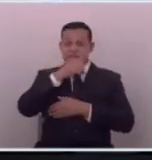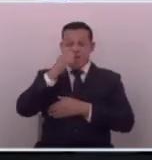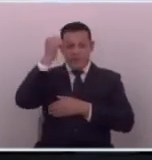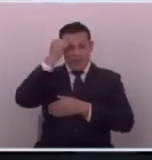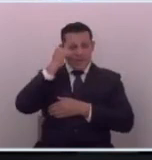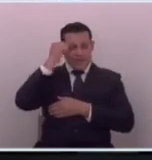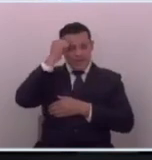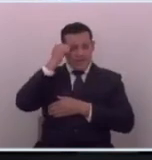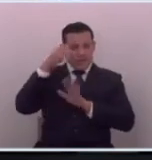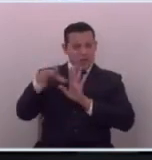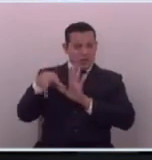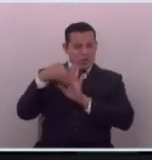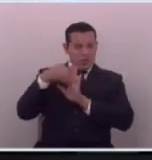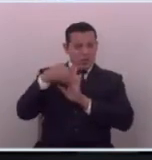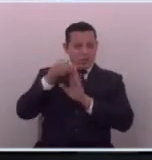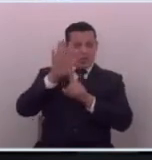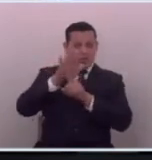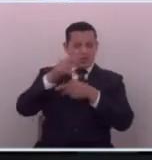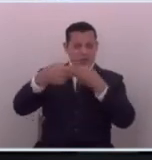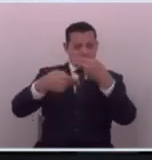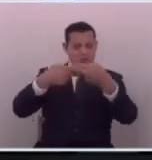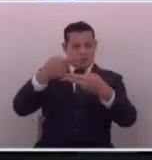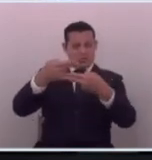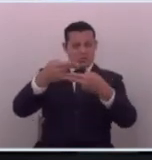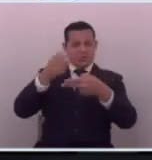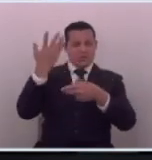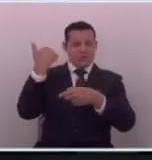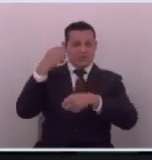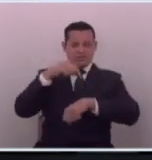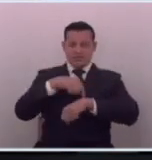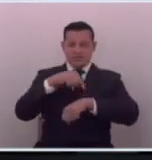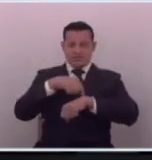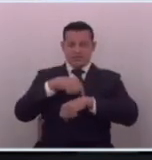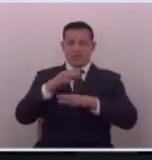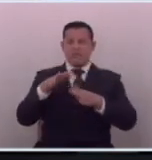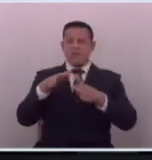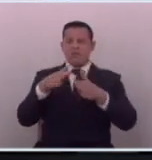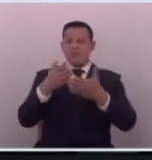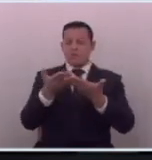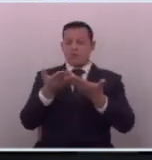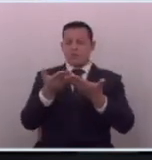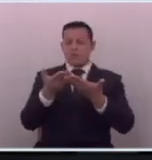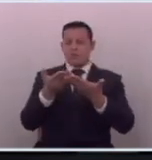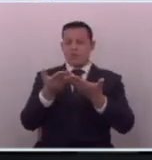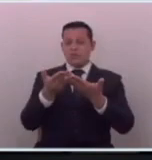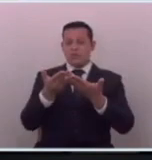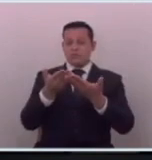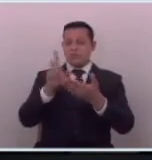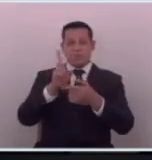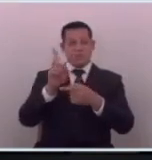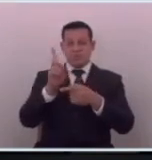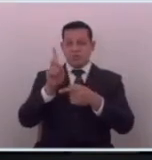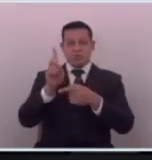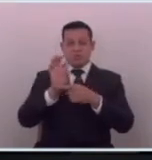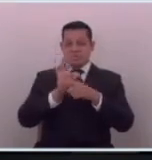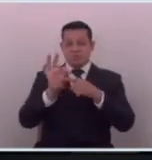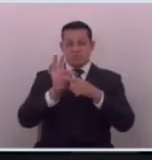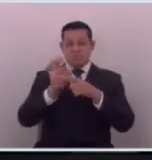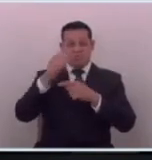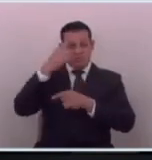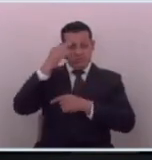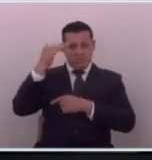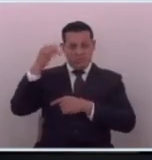aprendieron de sus antecedores asesores precisamente ya no es la